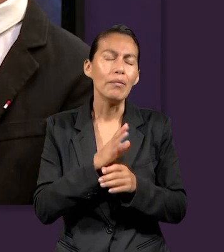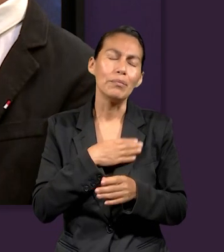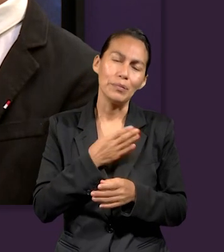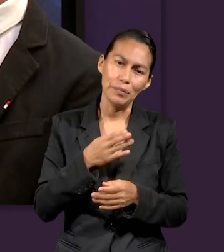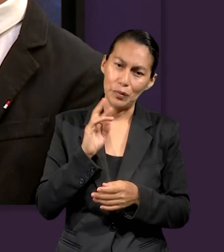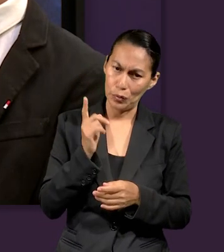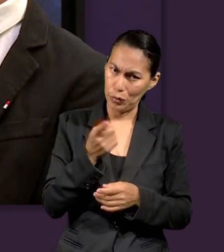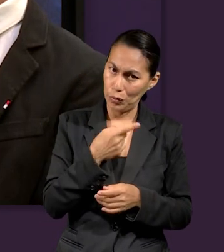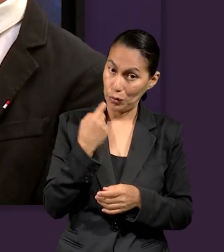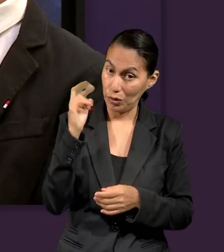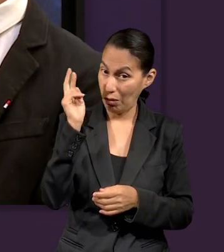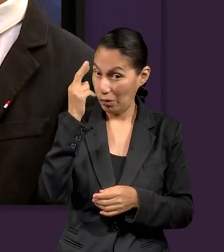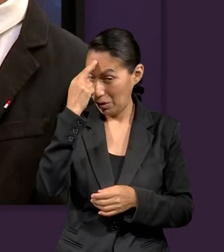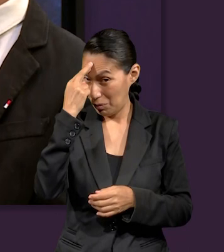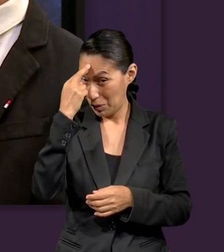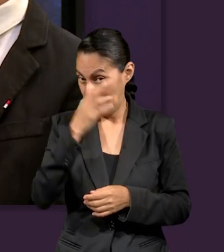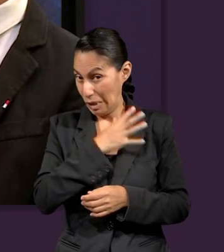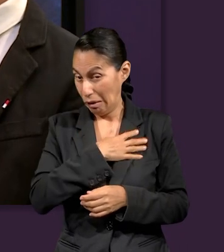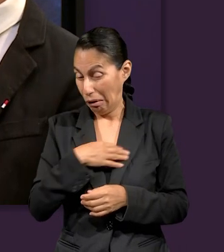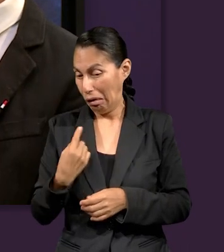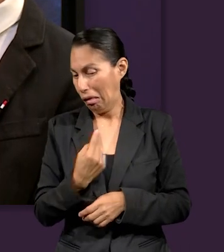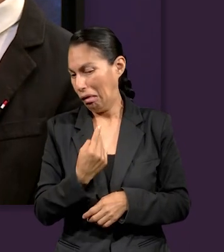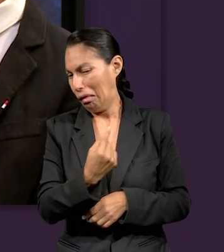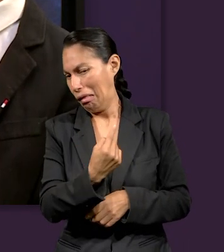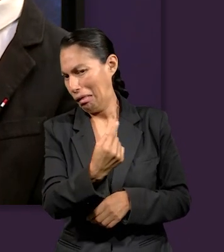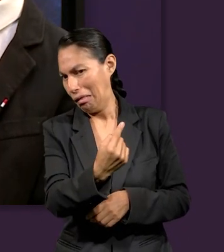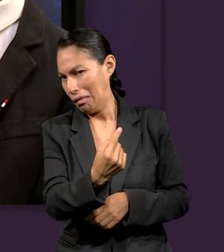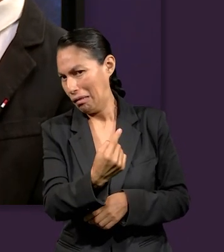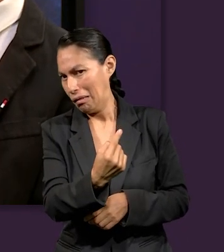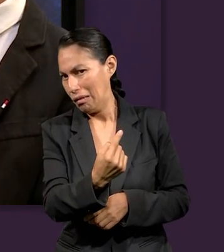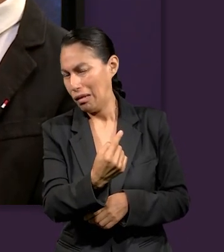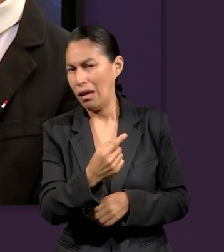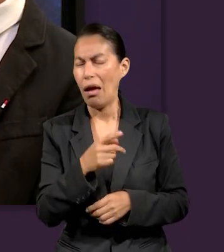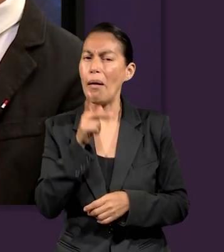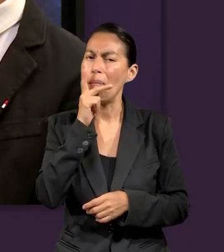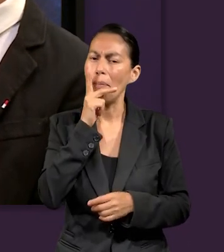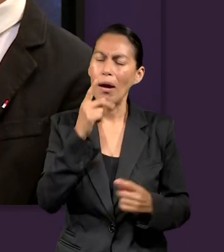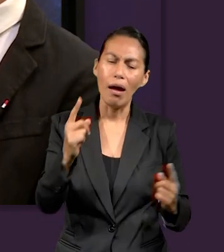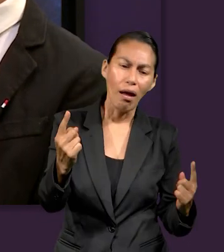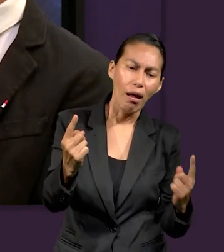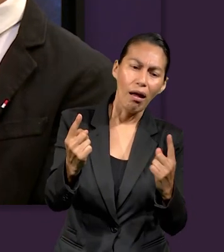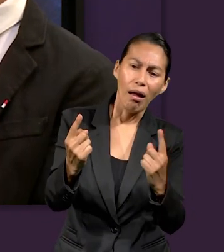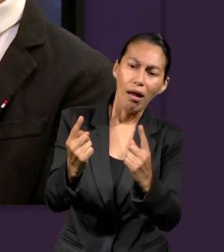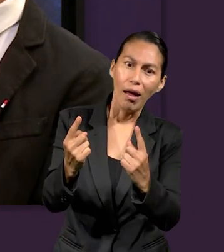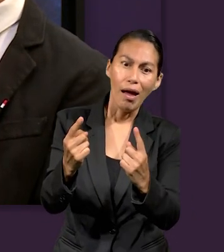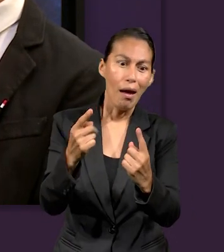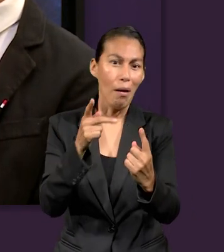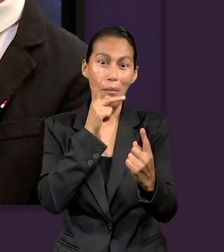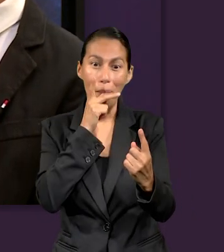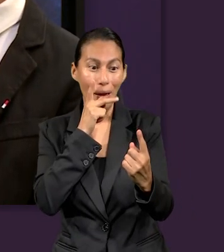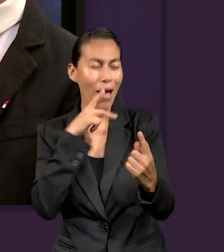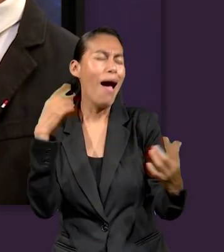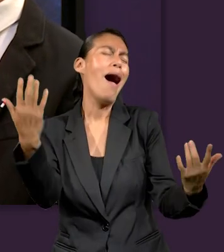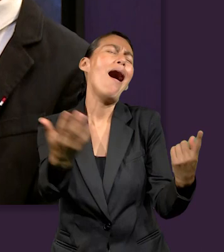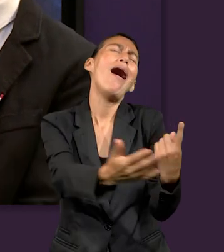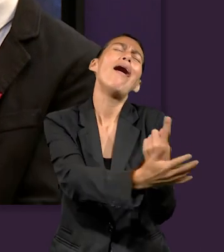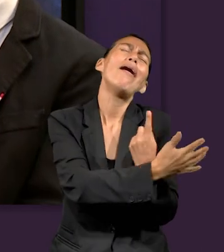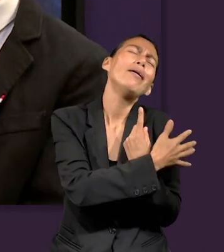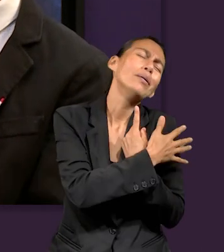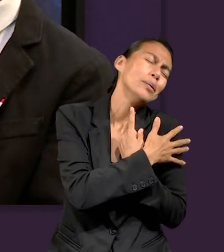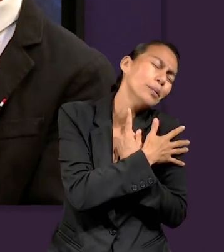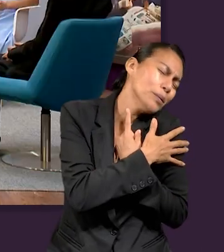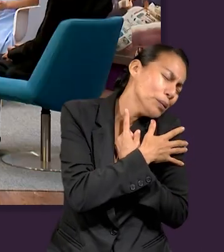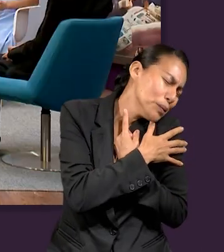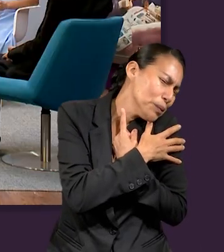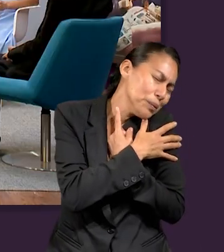Si recordamos, cuando fue el viejo pródigo y fue ante el padre, ¿qué hizo el padre? La abrazó.